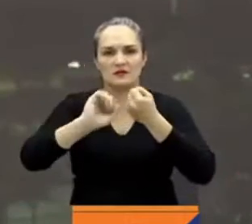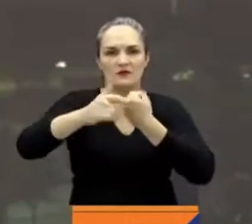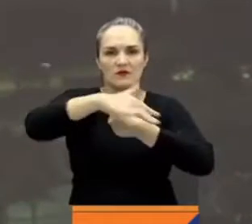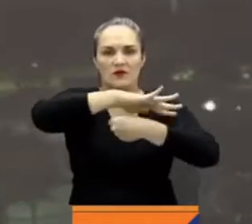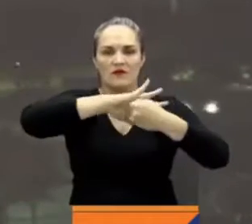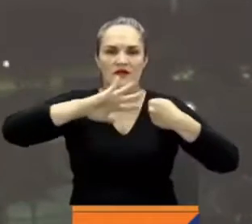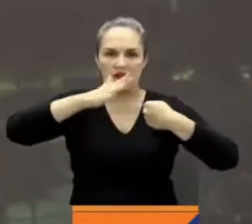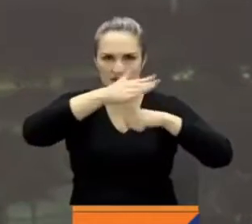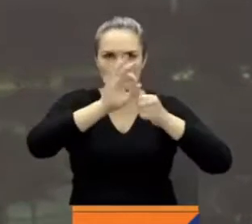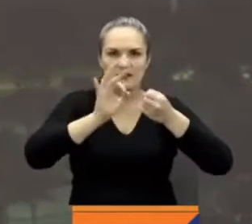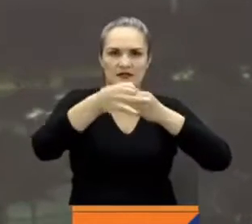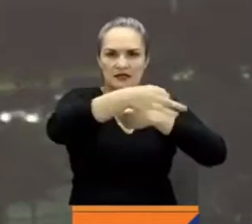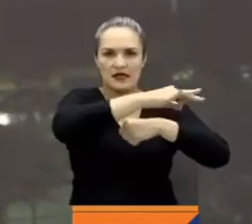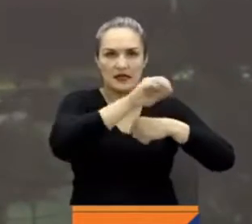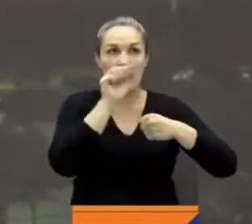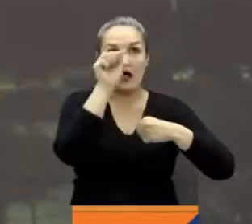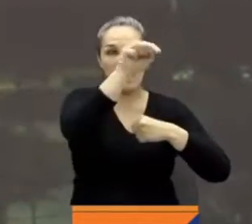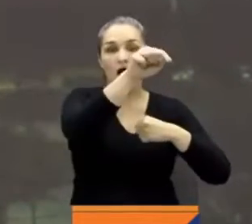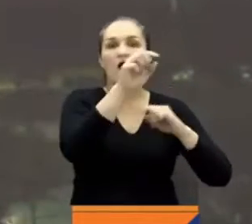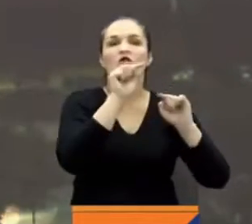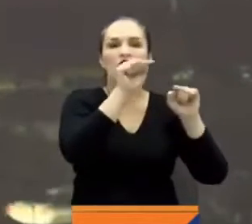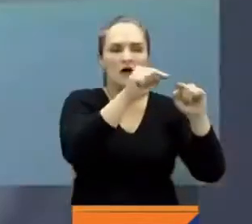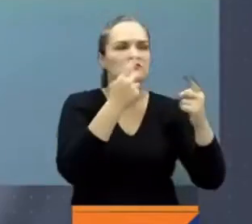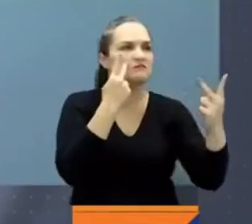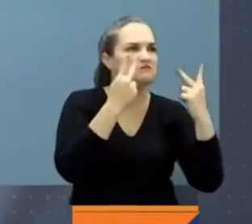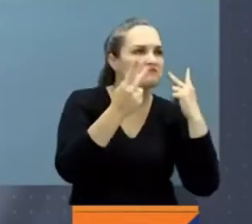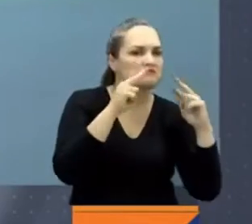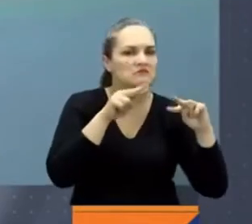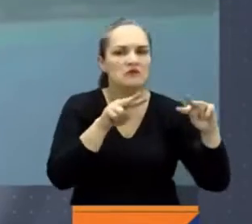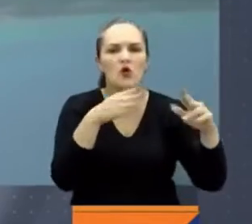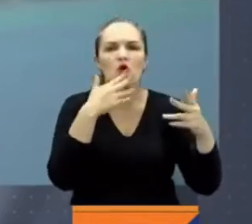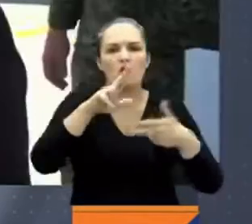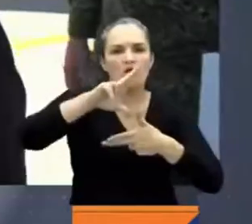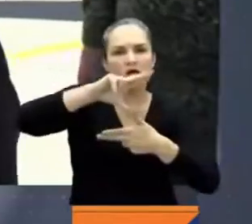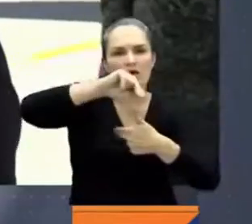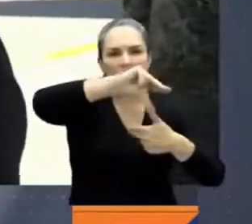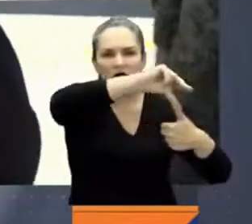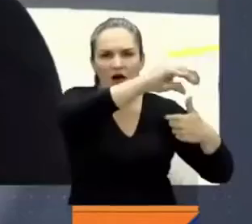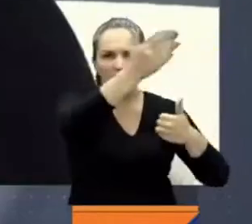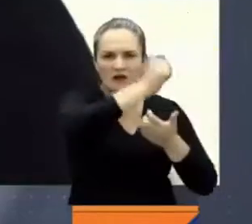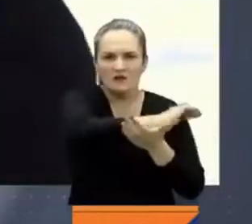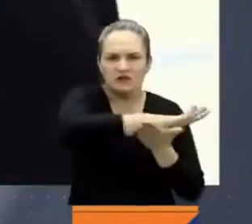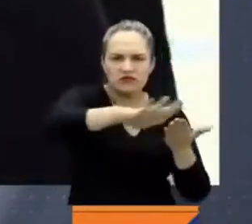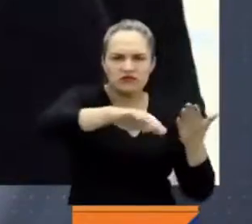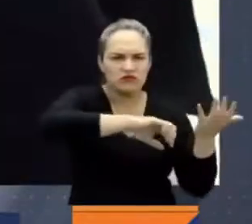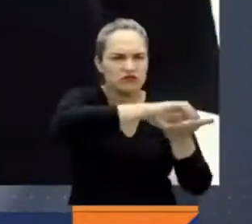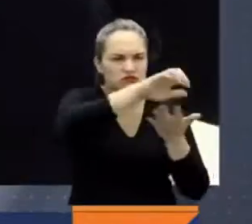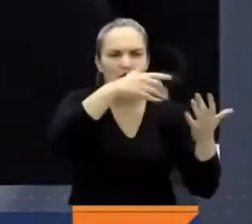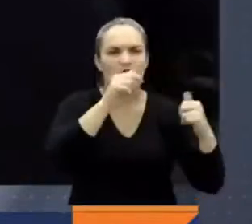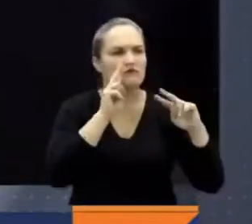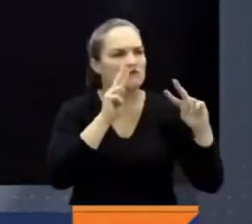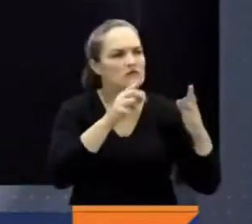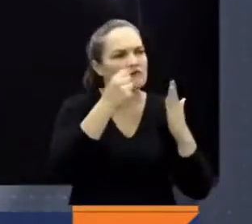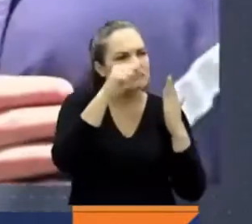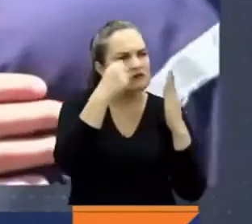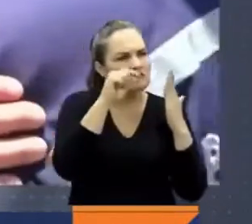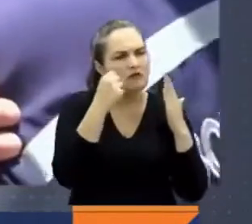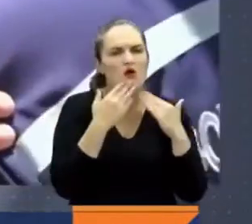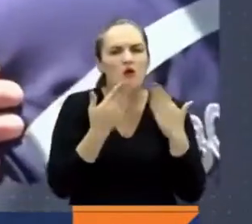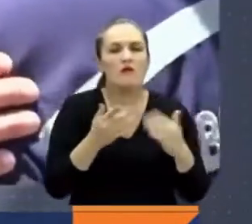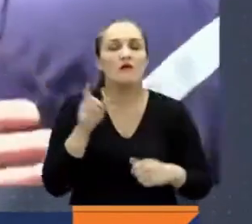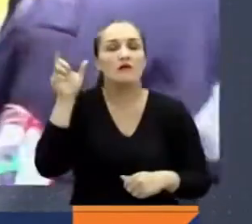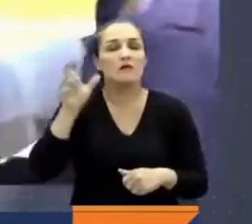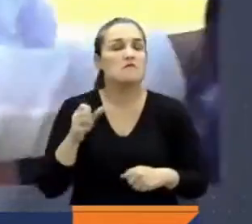isla después del paso del huracán Iota. Conocimos que algunos de los detalles de esta visita estuvieron centrados en